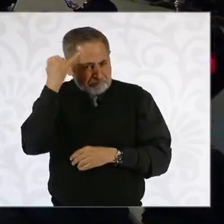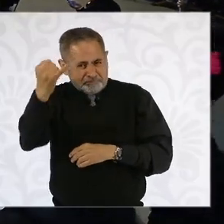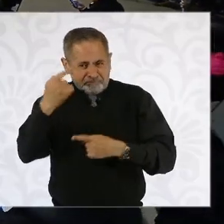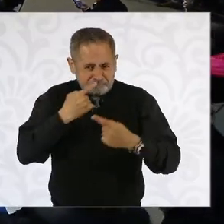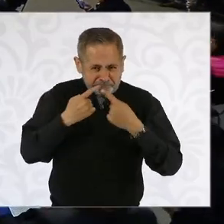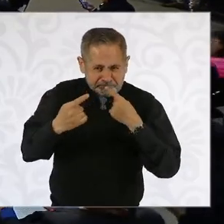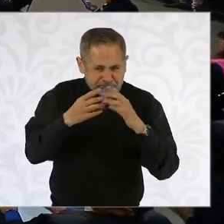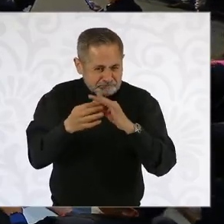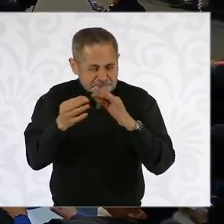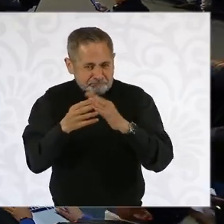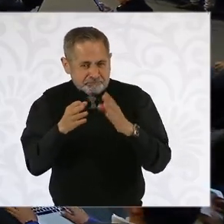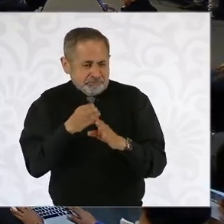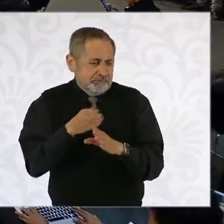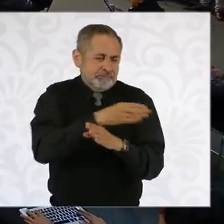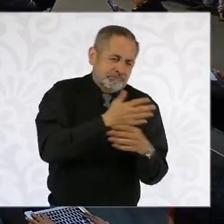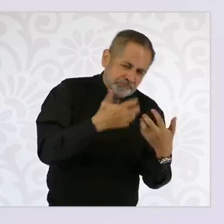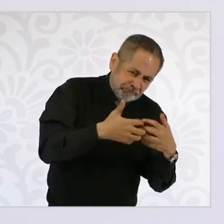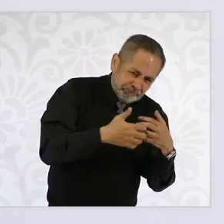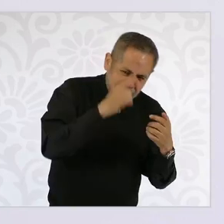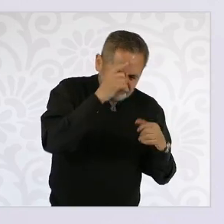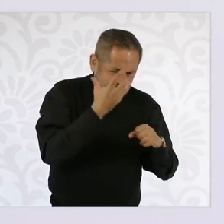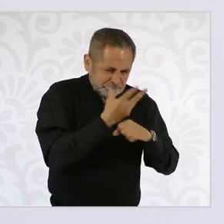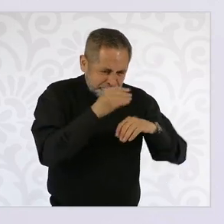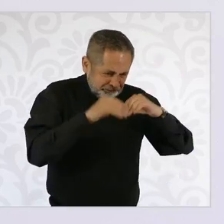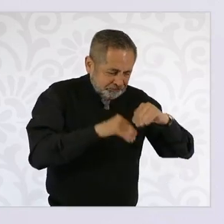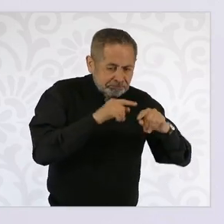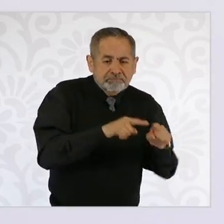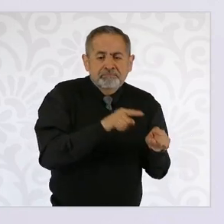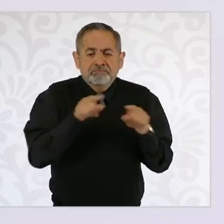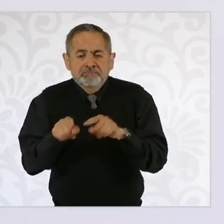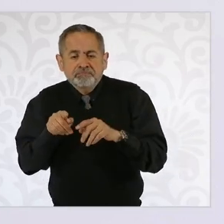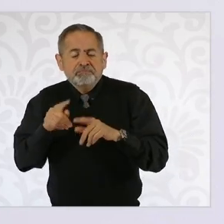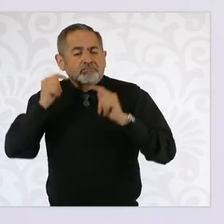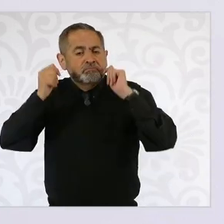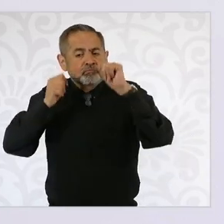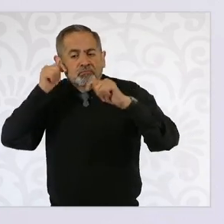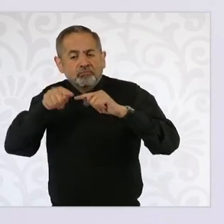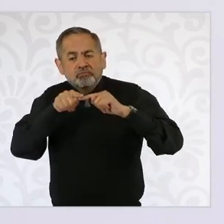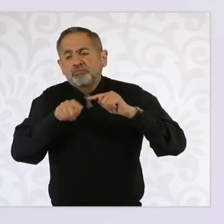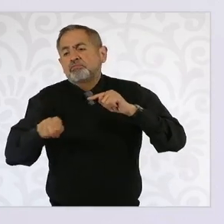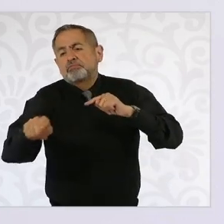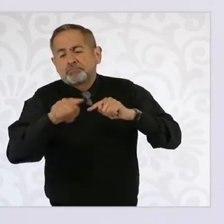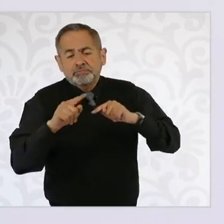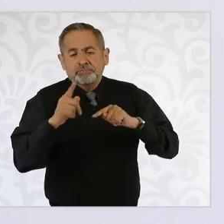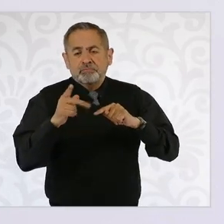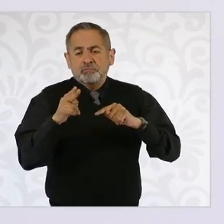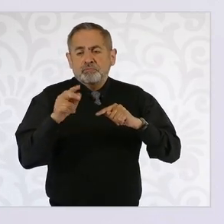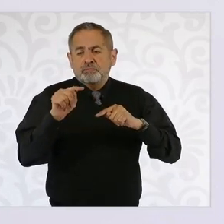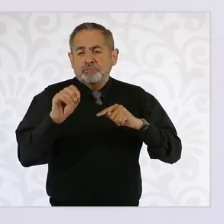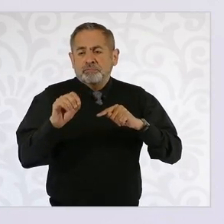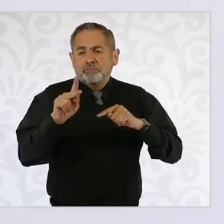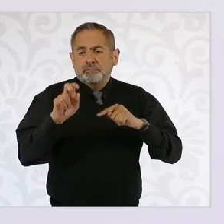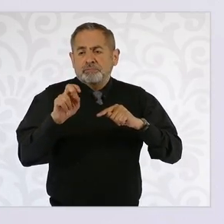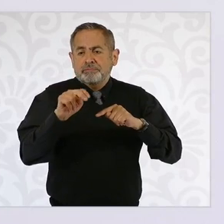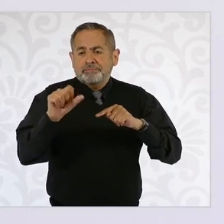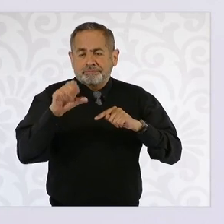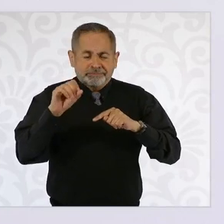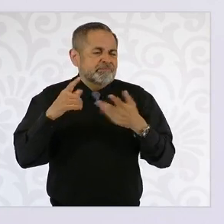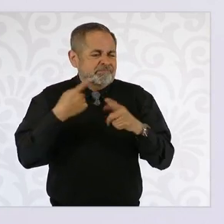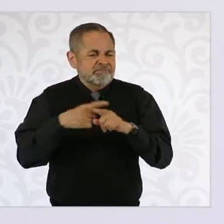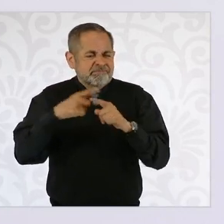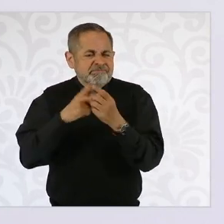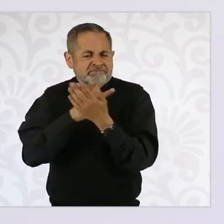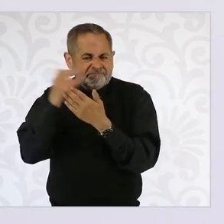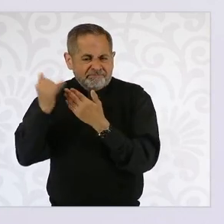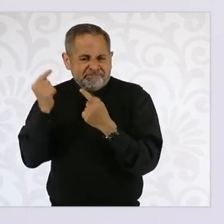fuera de la parte de semiconductores como parte de un plan turístico hacia Puerto Peñasco. Hay varios proyectos que están planteados,